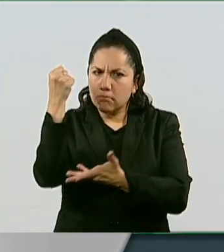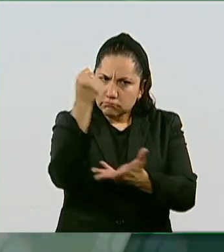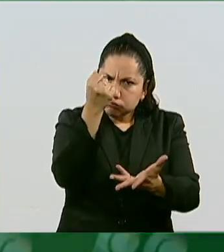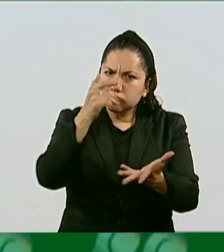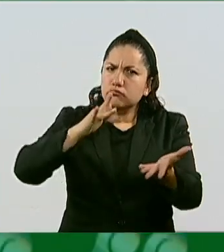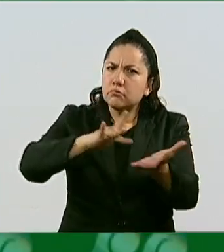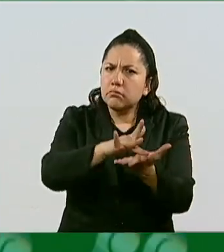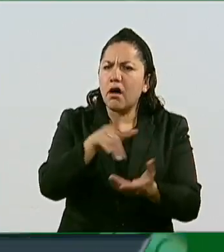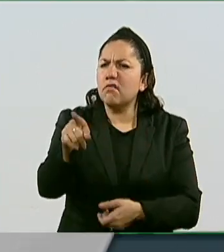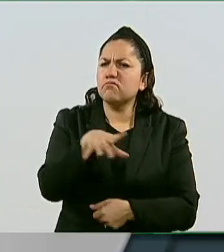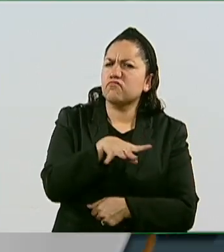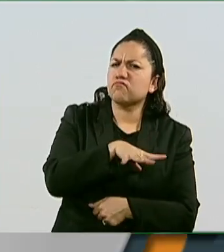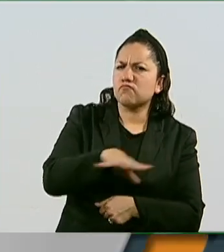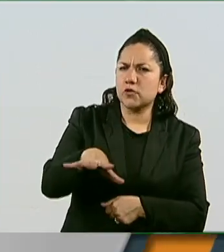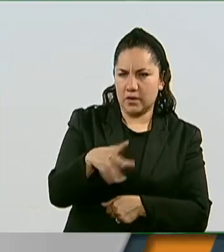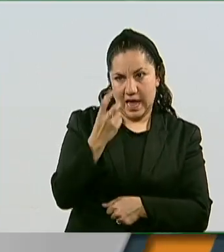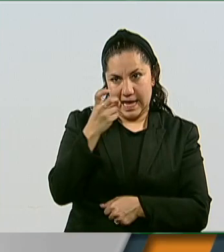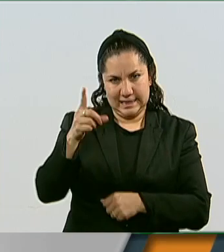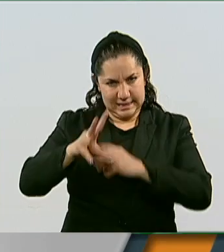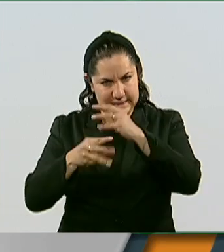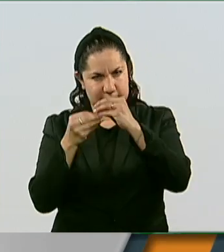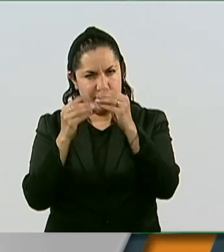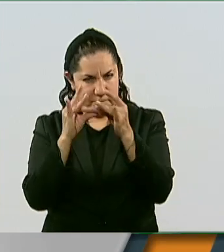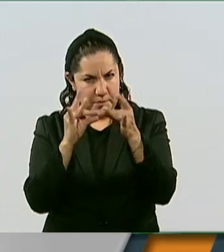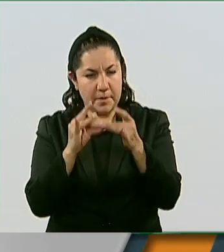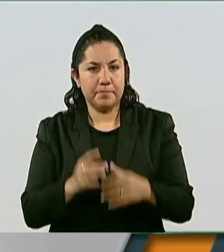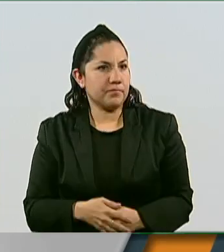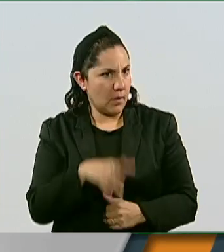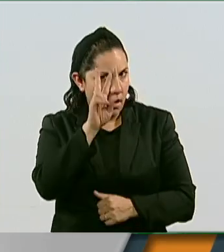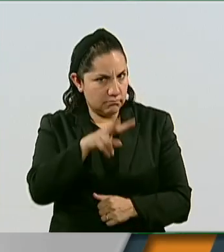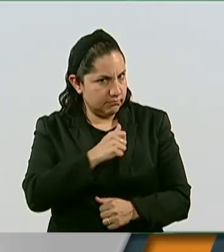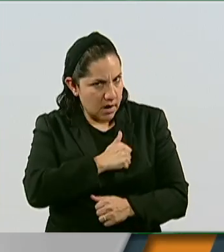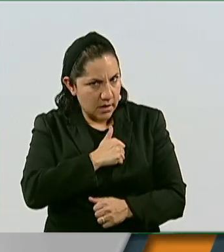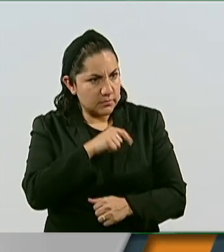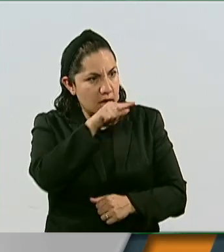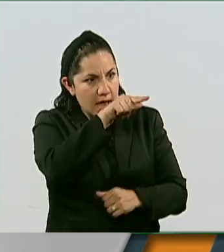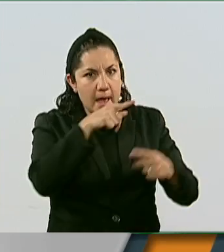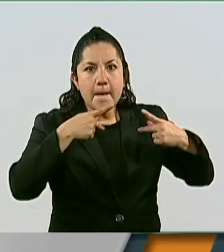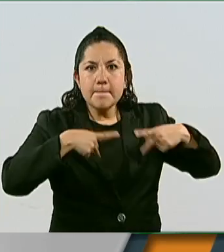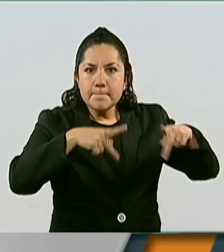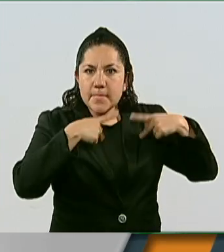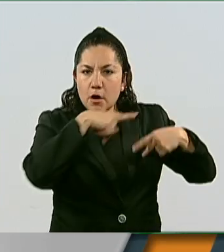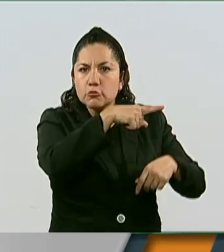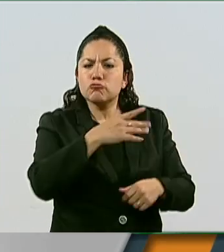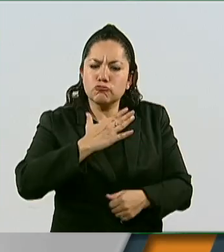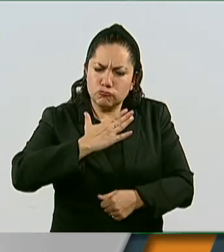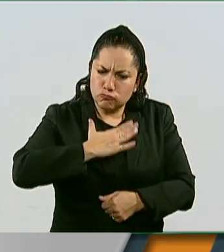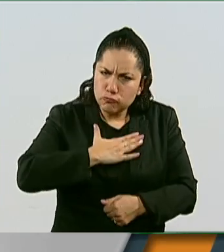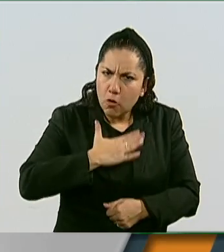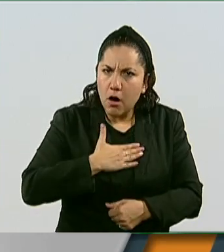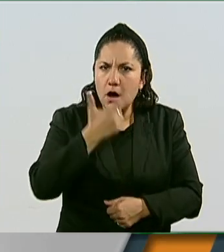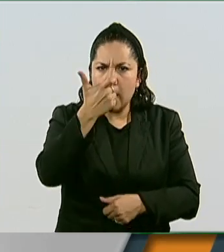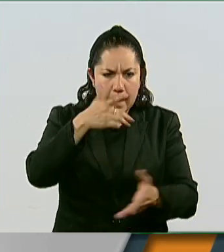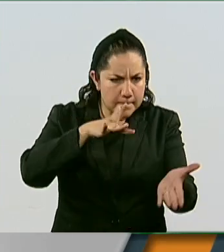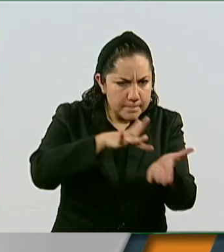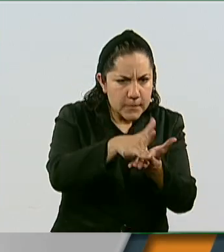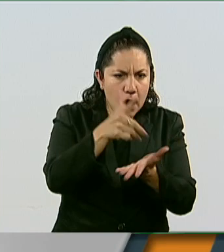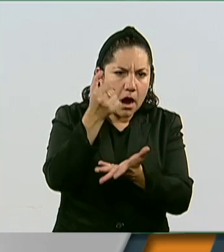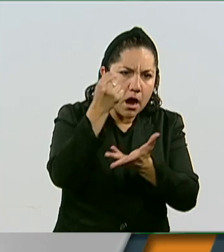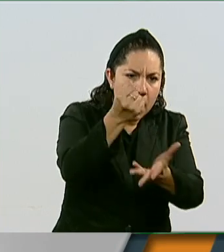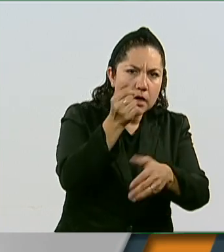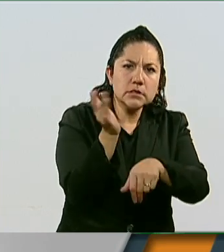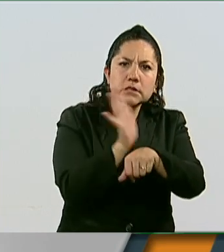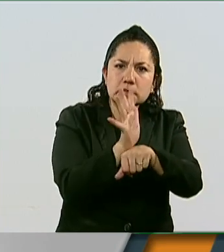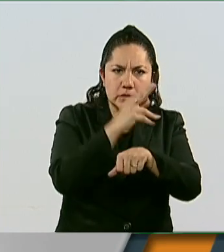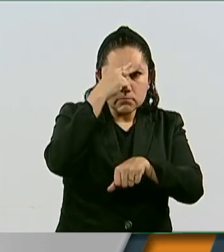Bastante complejo que un ciudadano diga que él pone la lana para apoyar al cine mexicano en lugar de que ustedes lo hagan, ¿no creen?